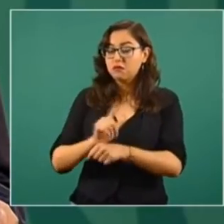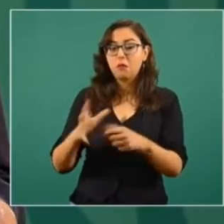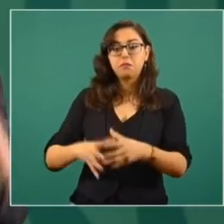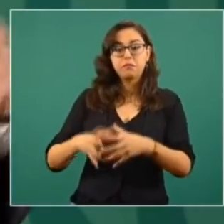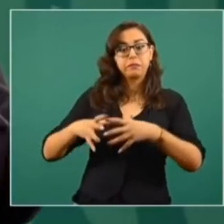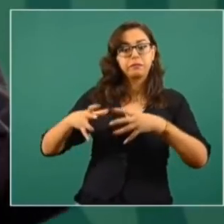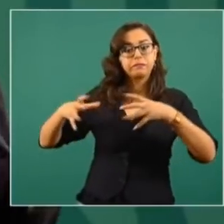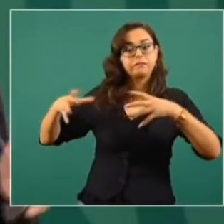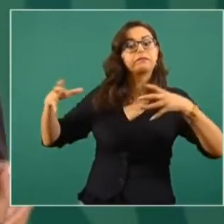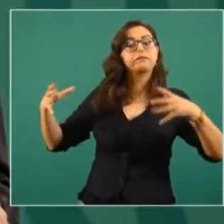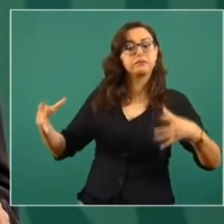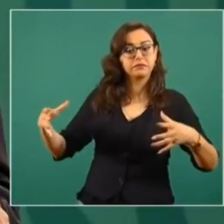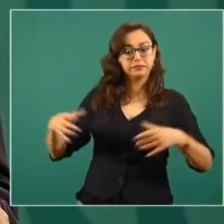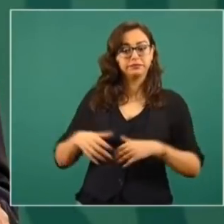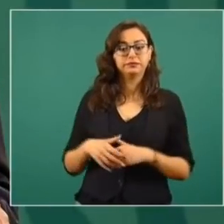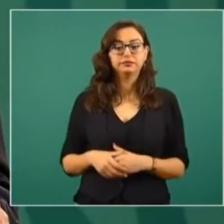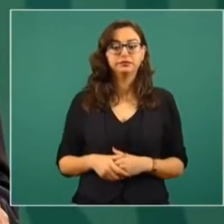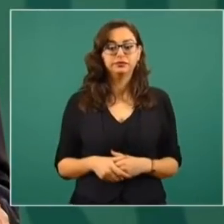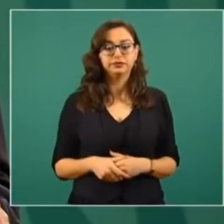el año pasado.